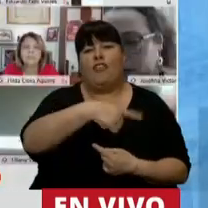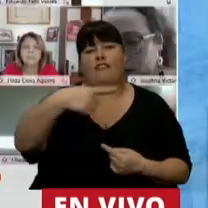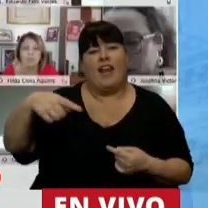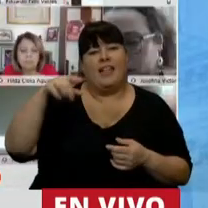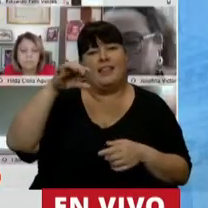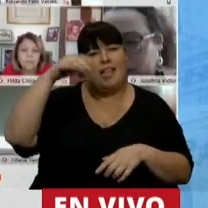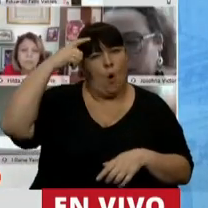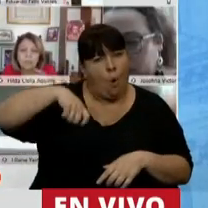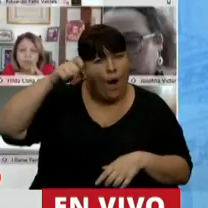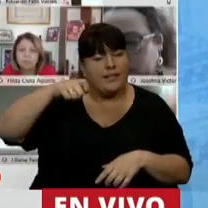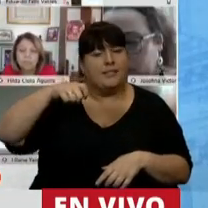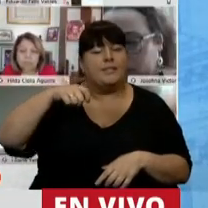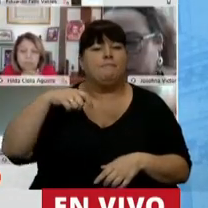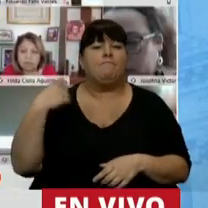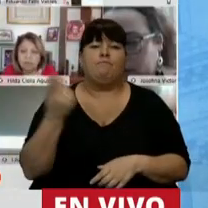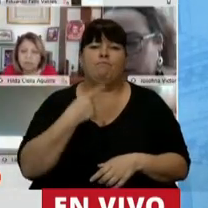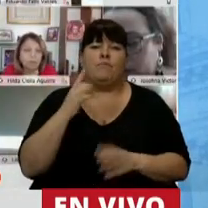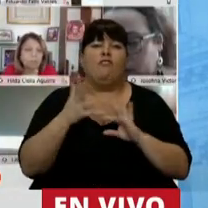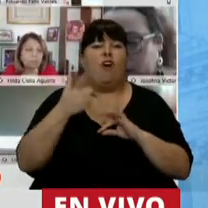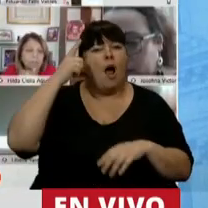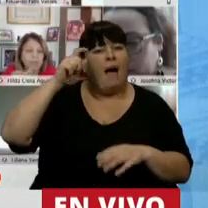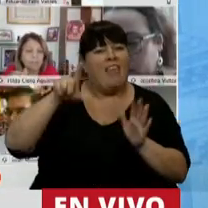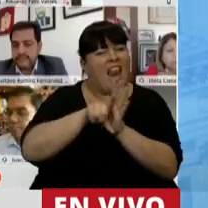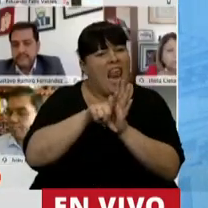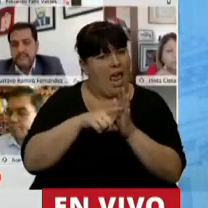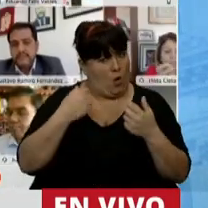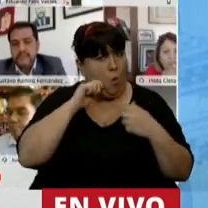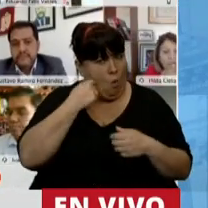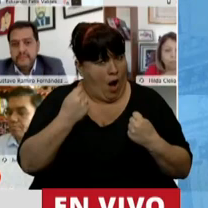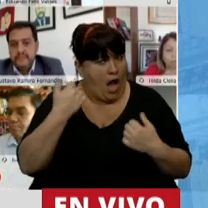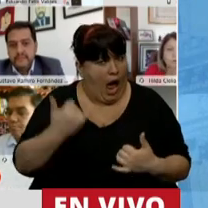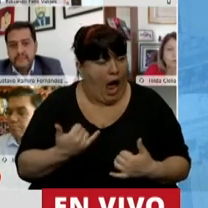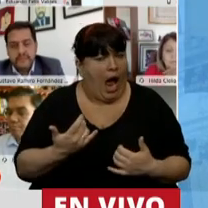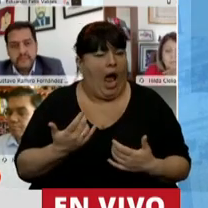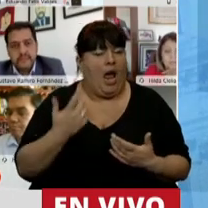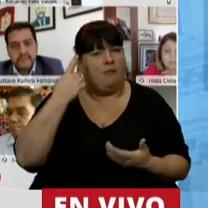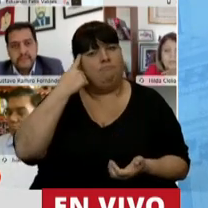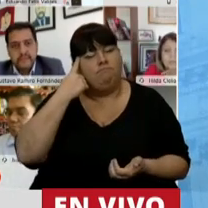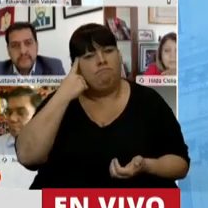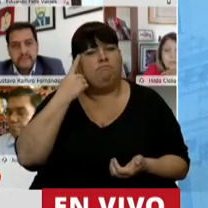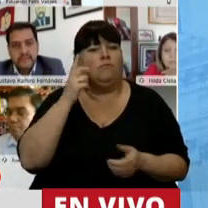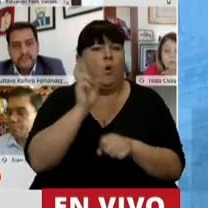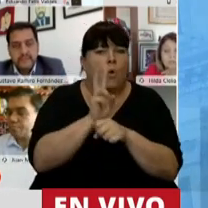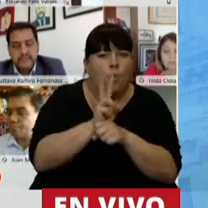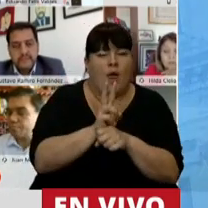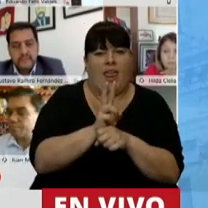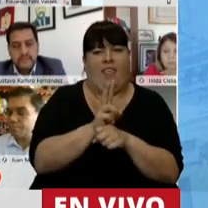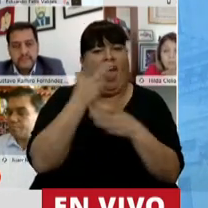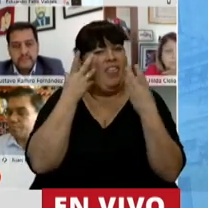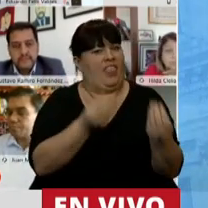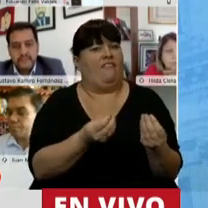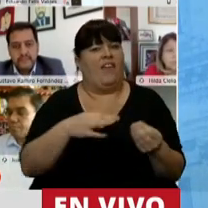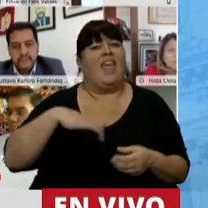juristas, nuestro sistema jurídico es robusto, valorando, protegiendo y